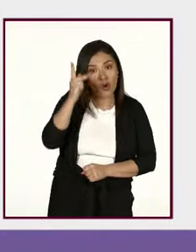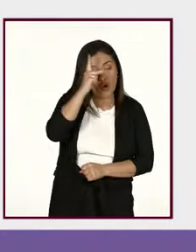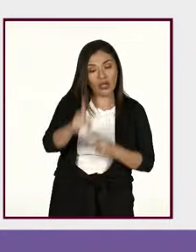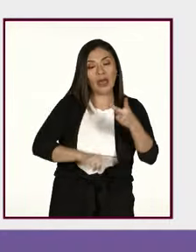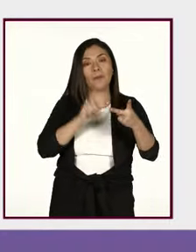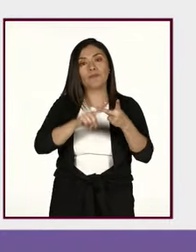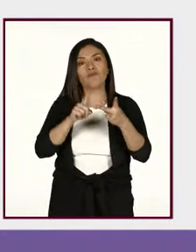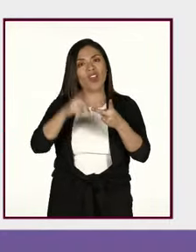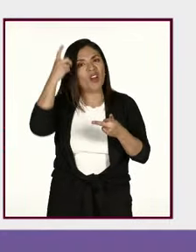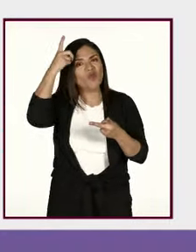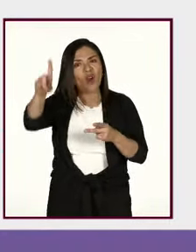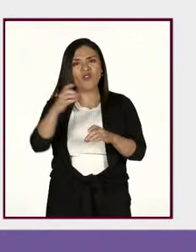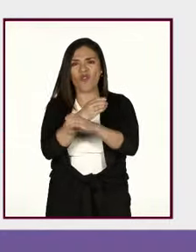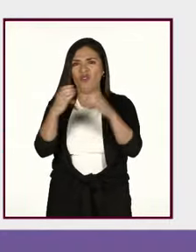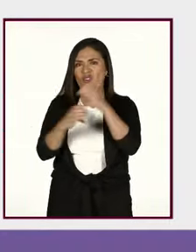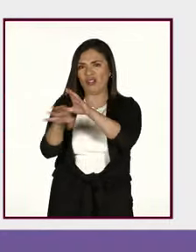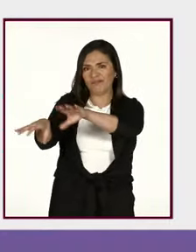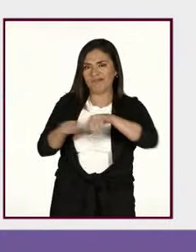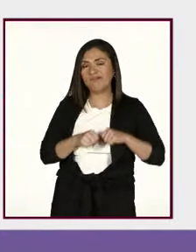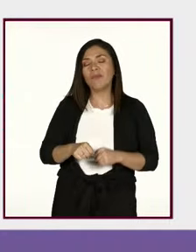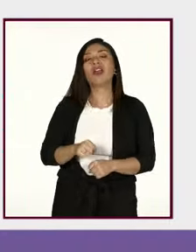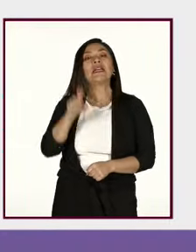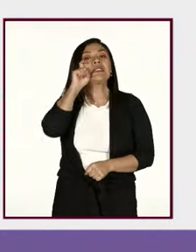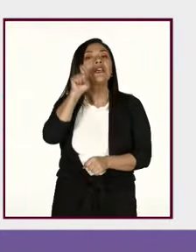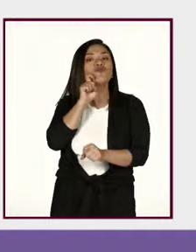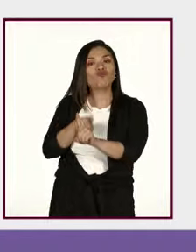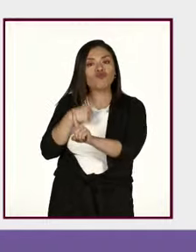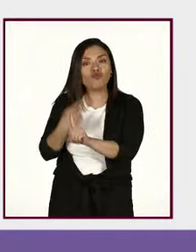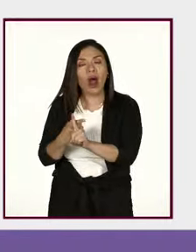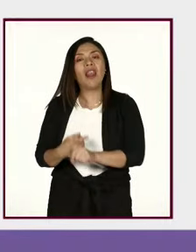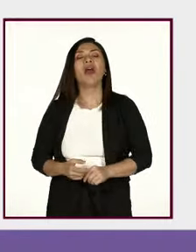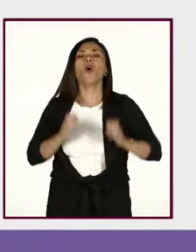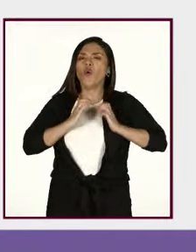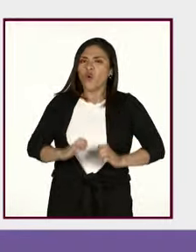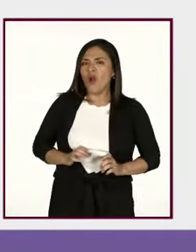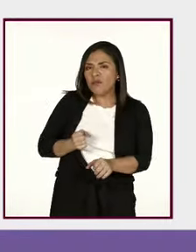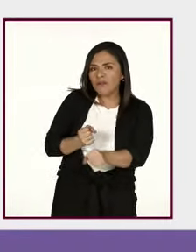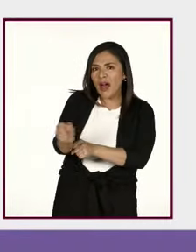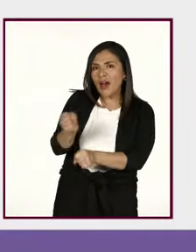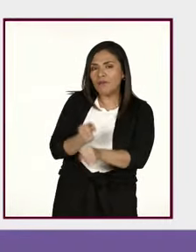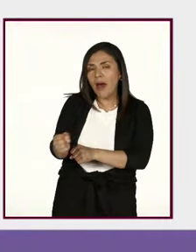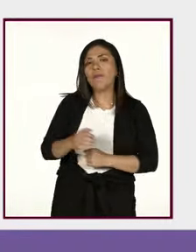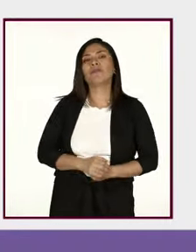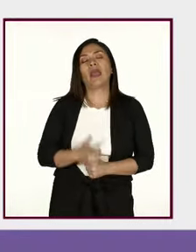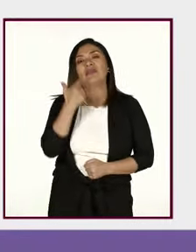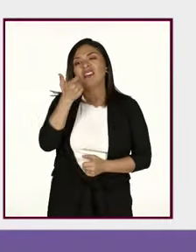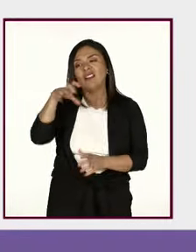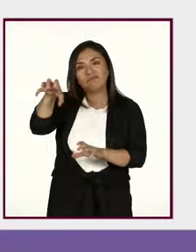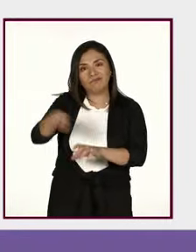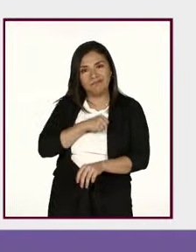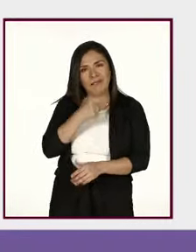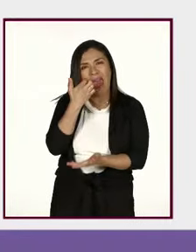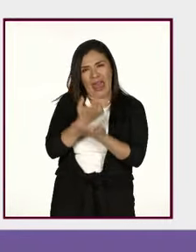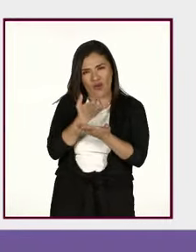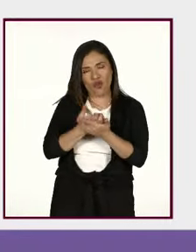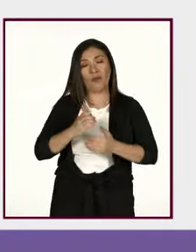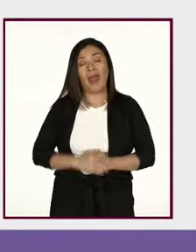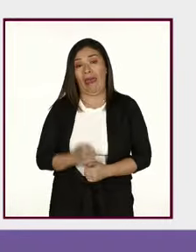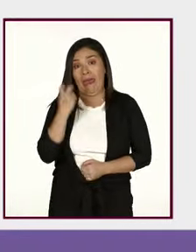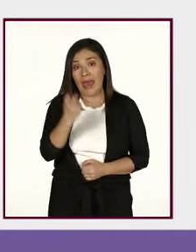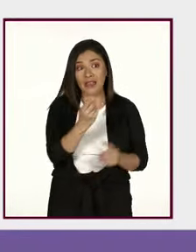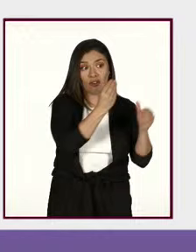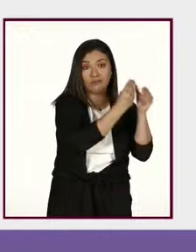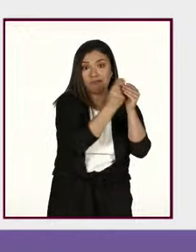violencia patrimonial, la violencia sexual, la violencia física, la violencia económica. Estos son los